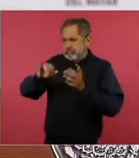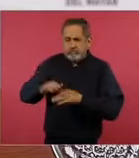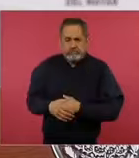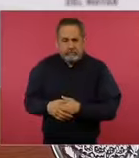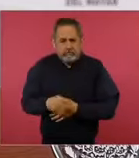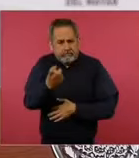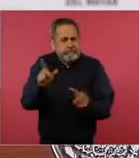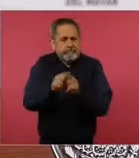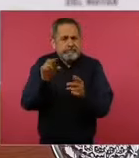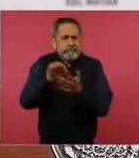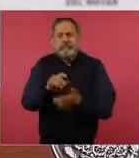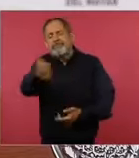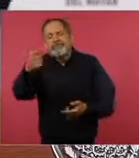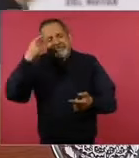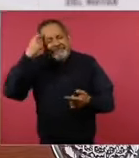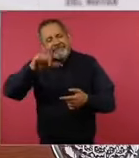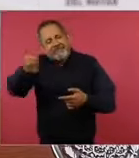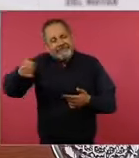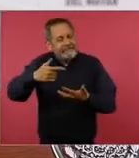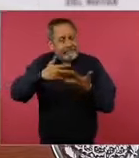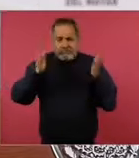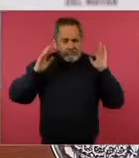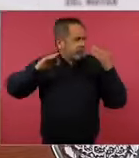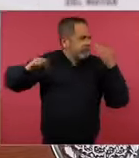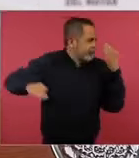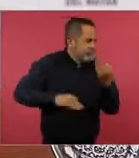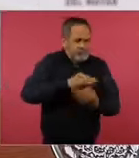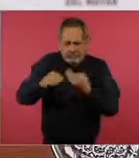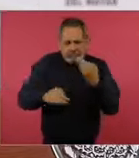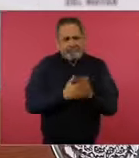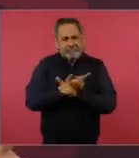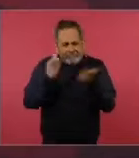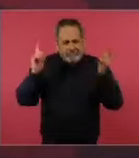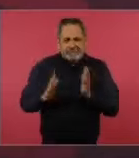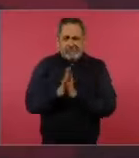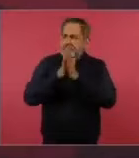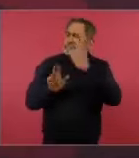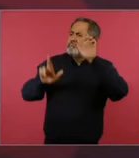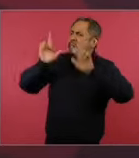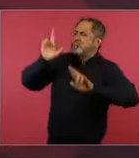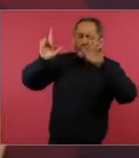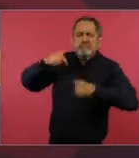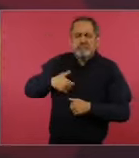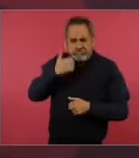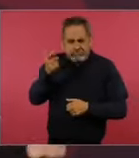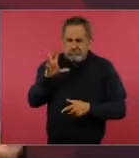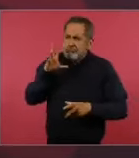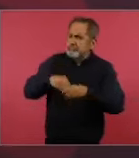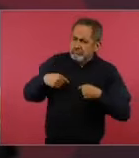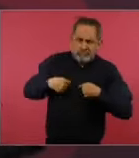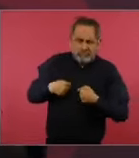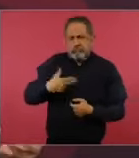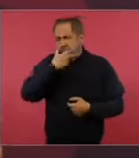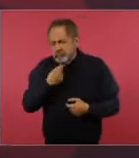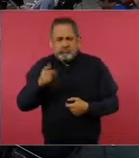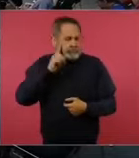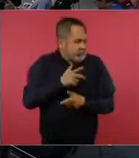¿Ya? ¿Quién más? ver, piensen, pero todos, todos, hombres y mujeres,